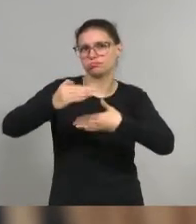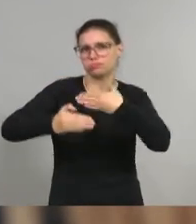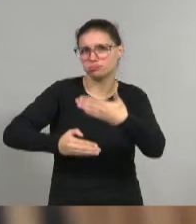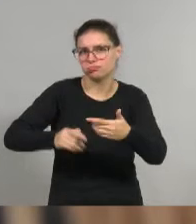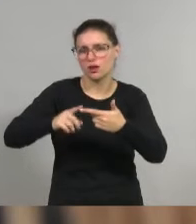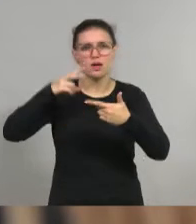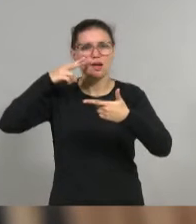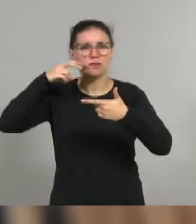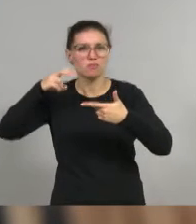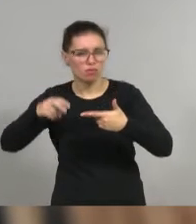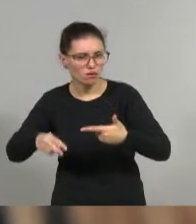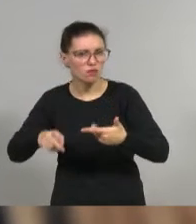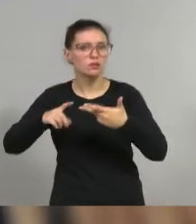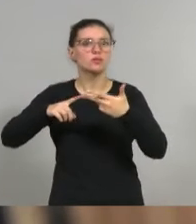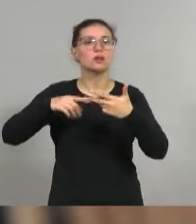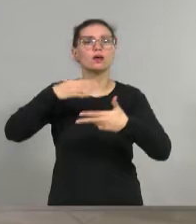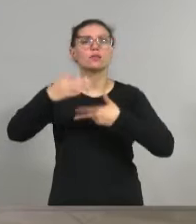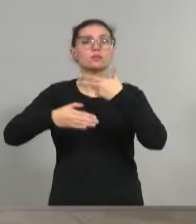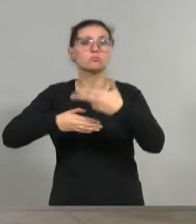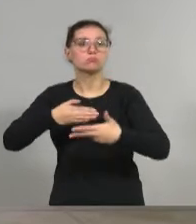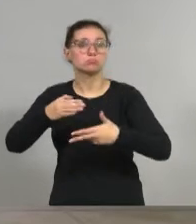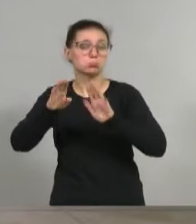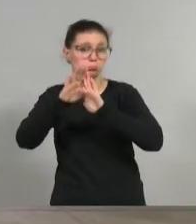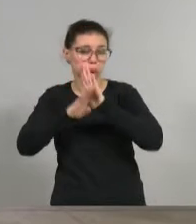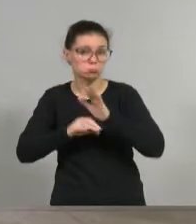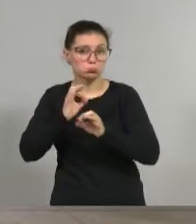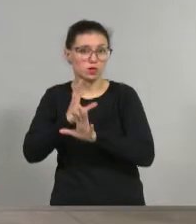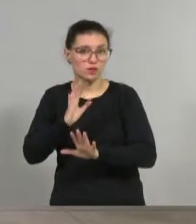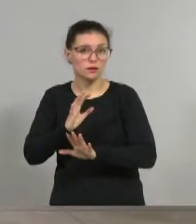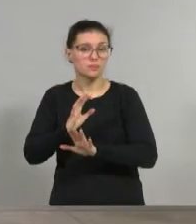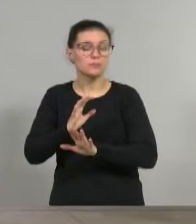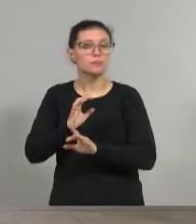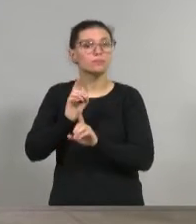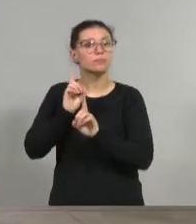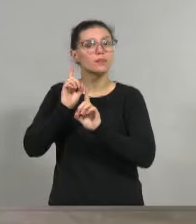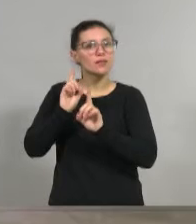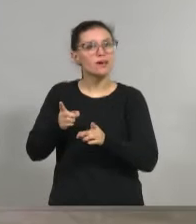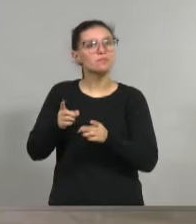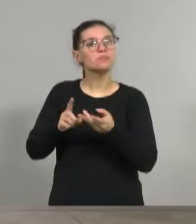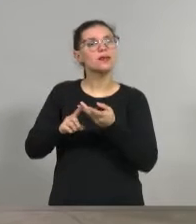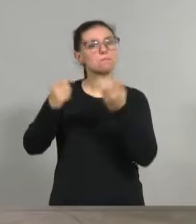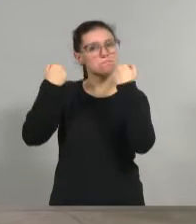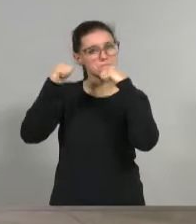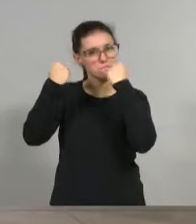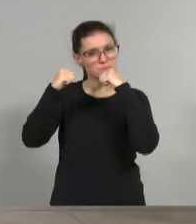investigación. En desarrollo de actividades académicas y también en una fuerte mejora en su práctica profesional.